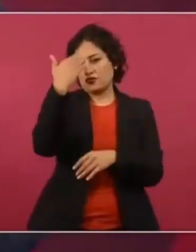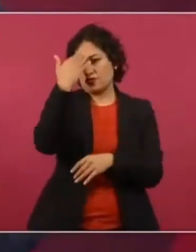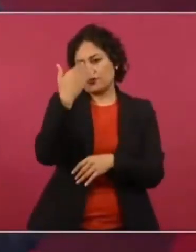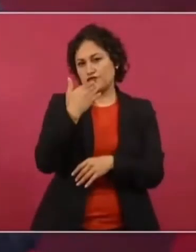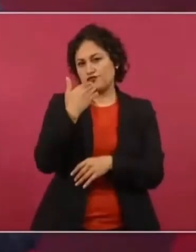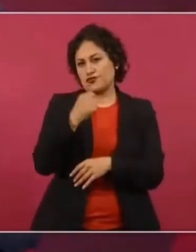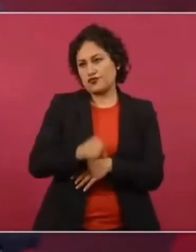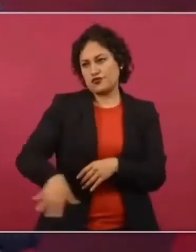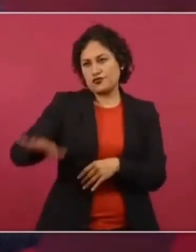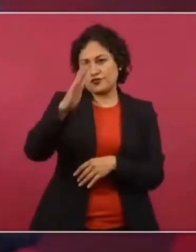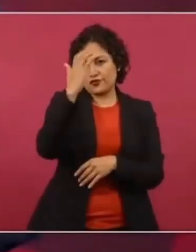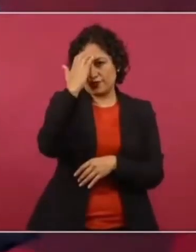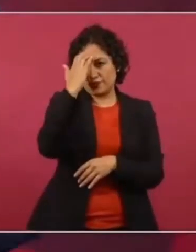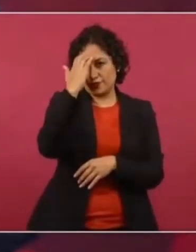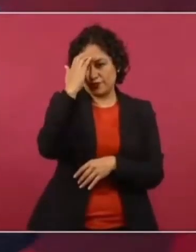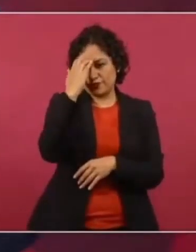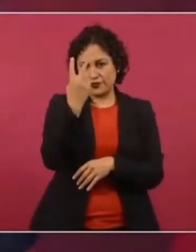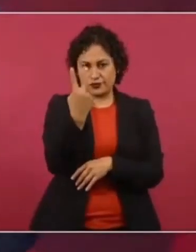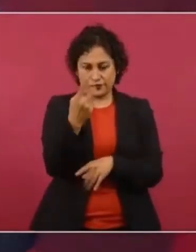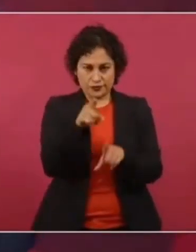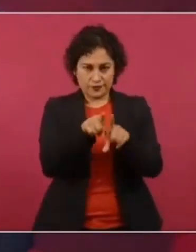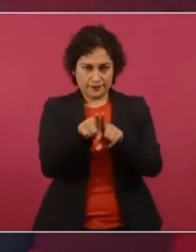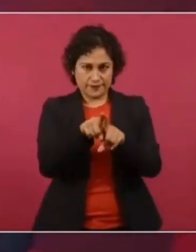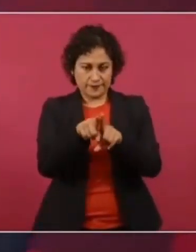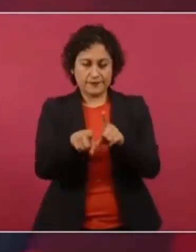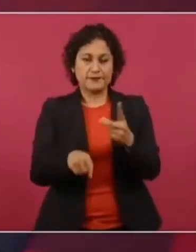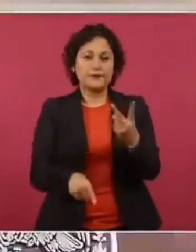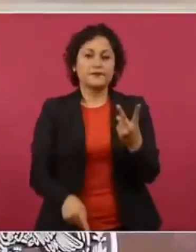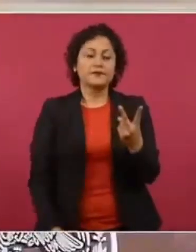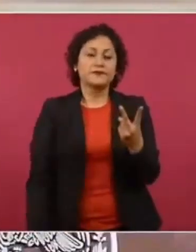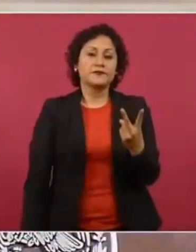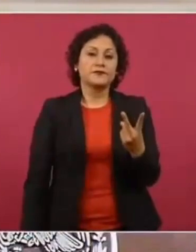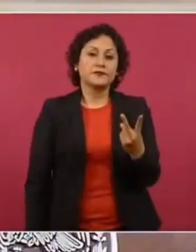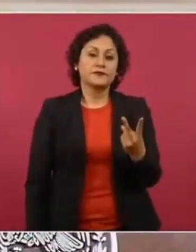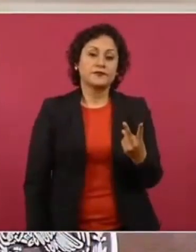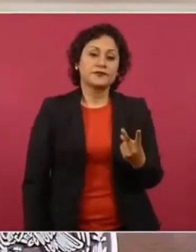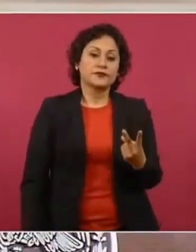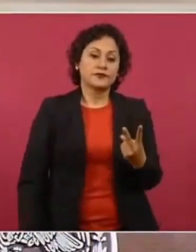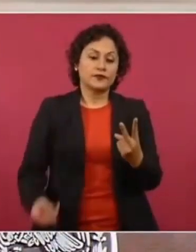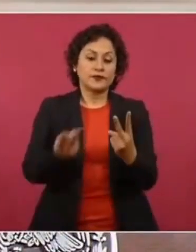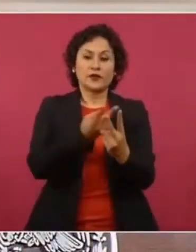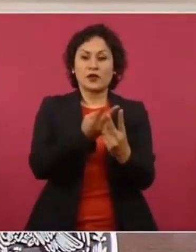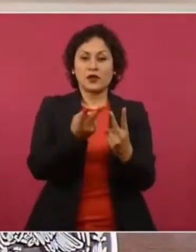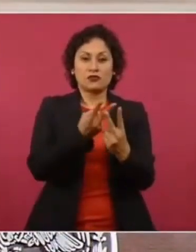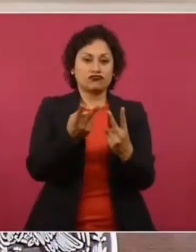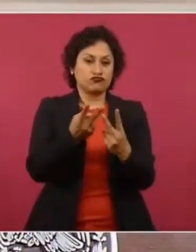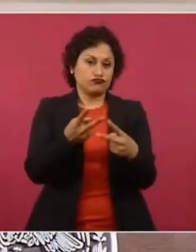pelean